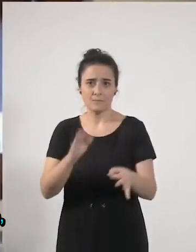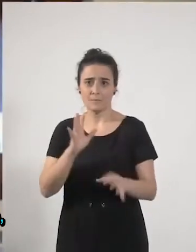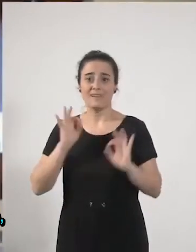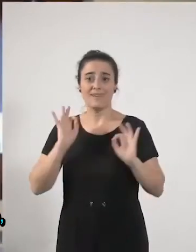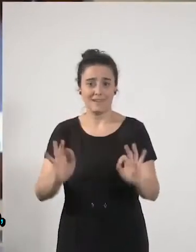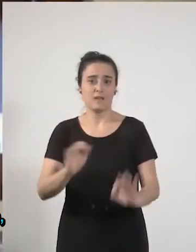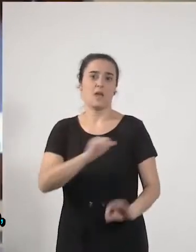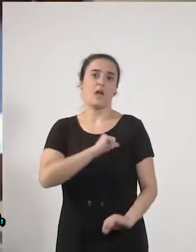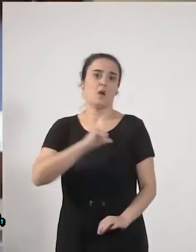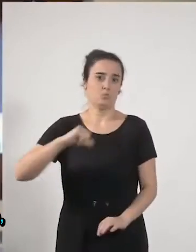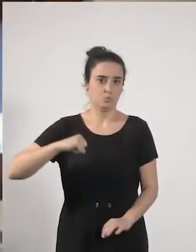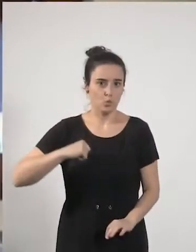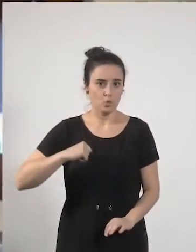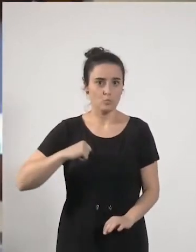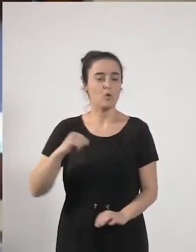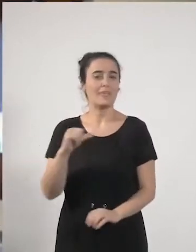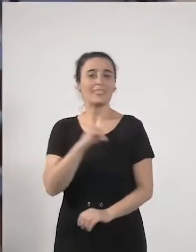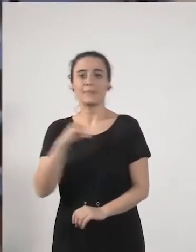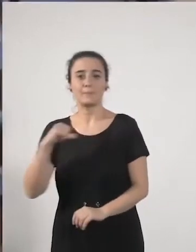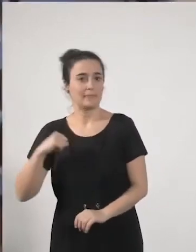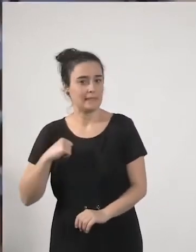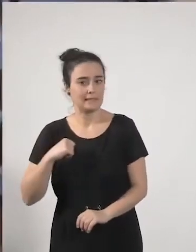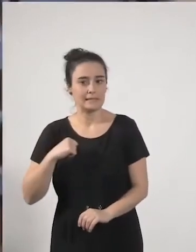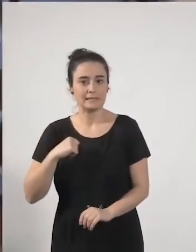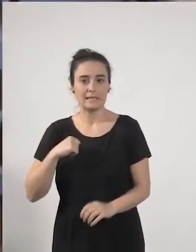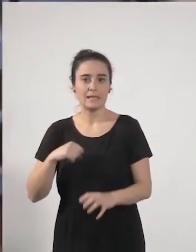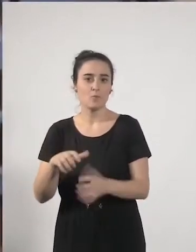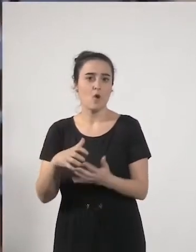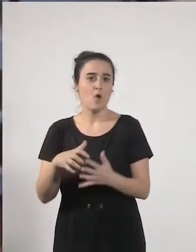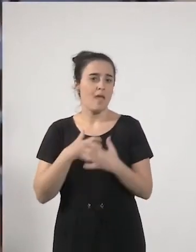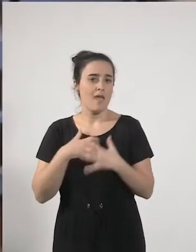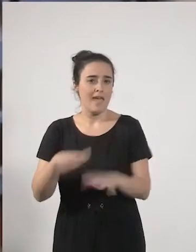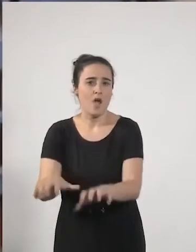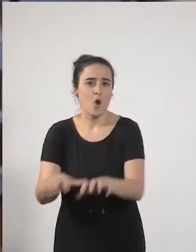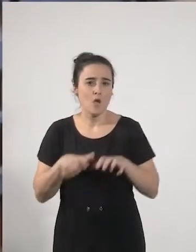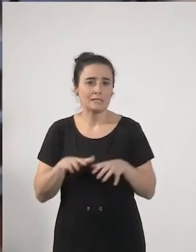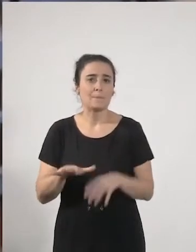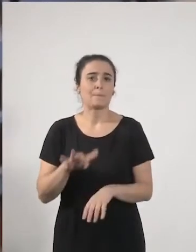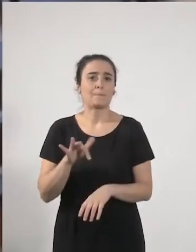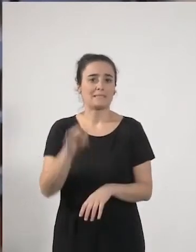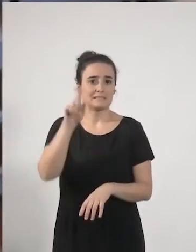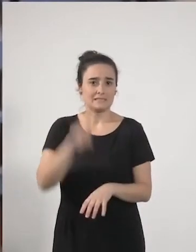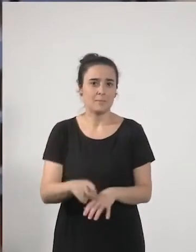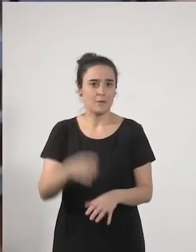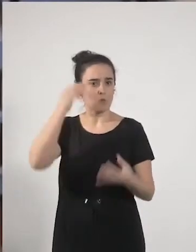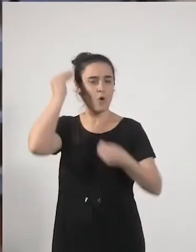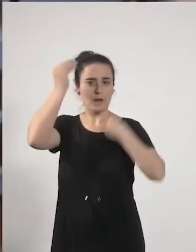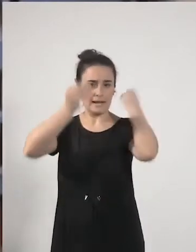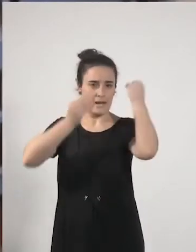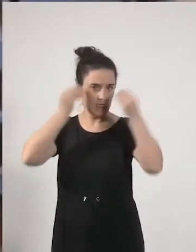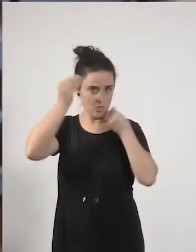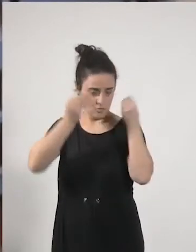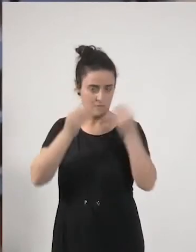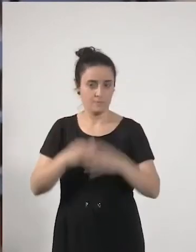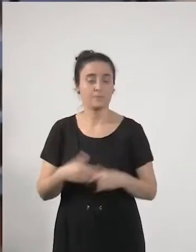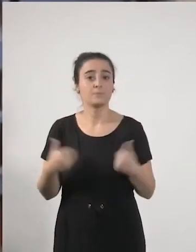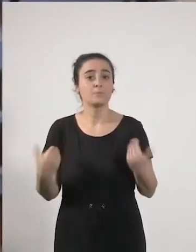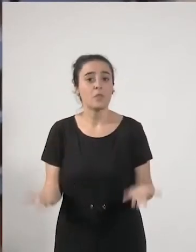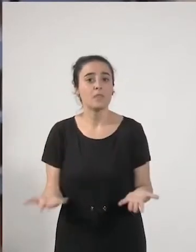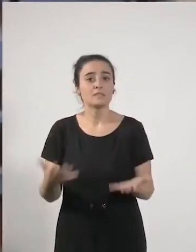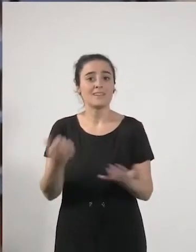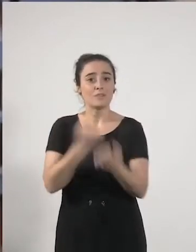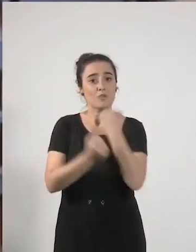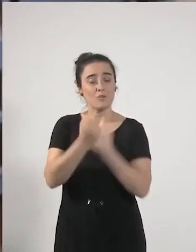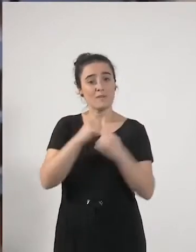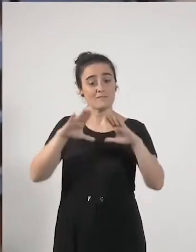por ser independiente, totalmente egoísta y totalmente siempre, siempre racional, ¿no? Y, entonces, bueno, pues la economía